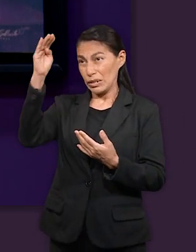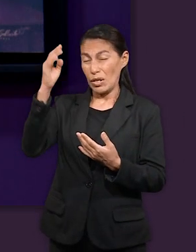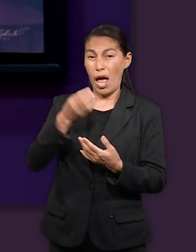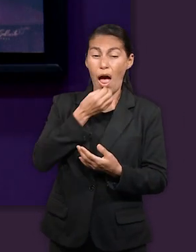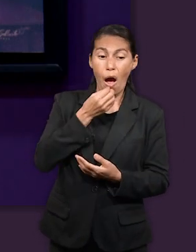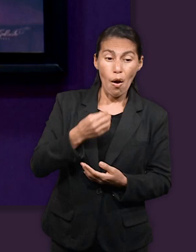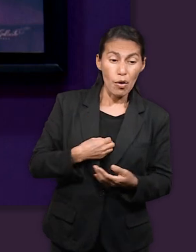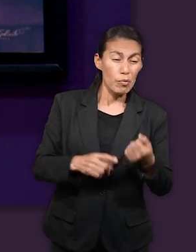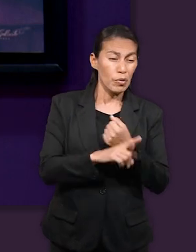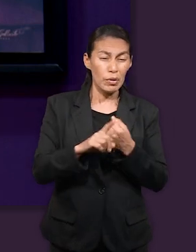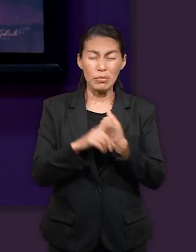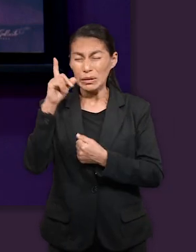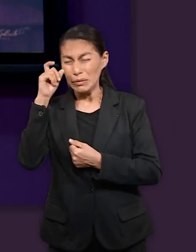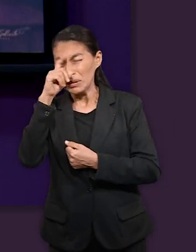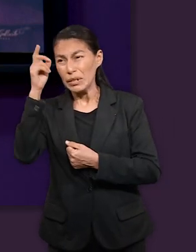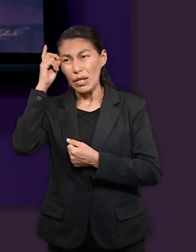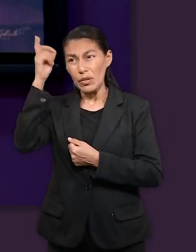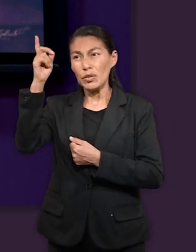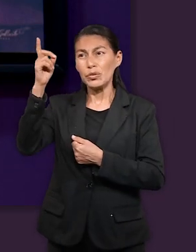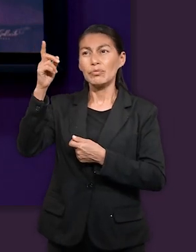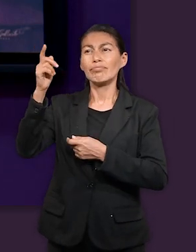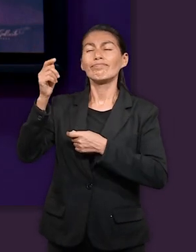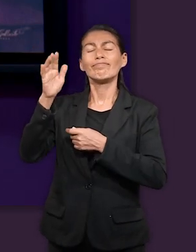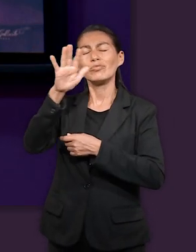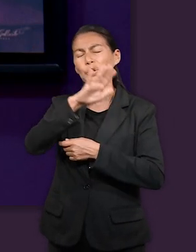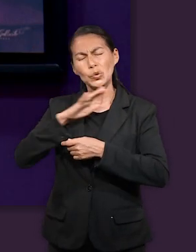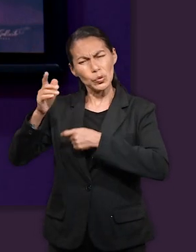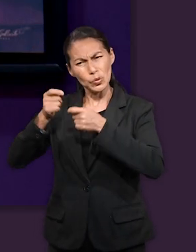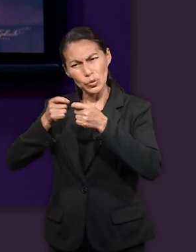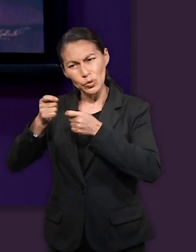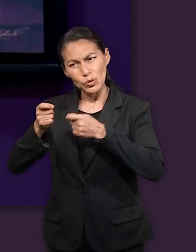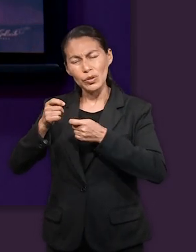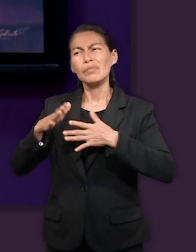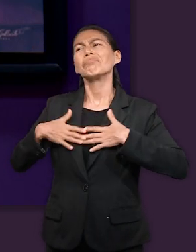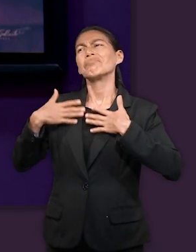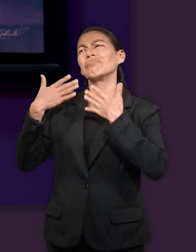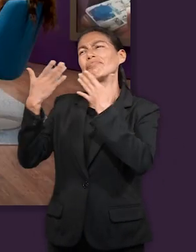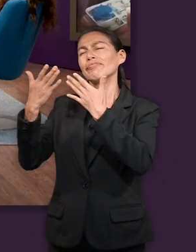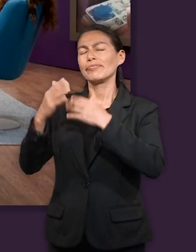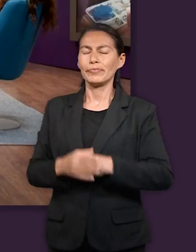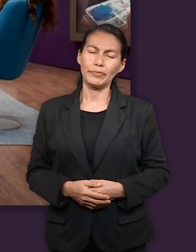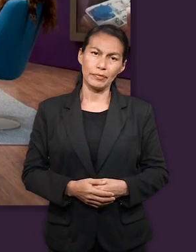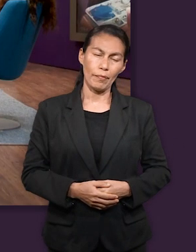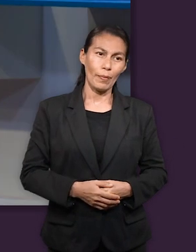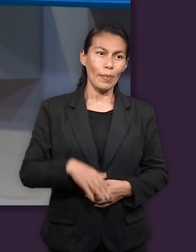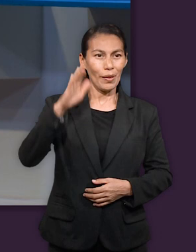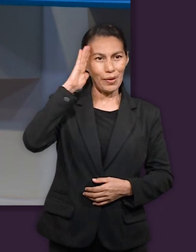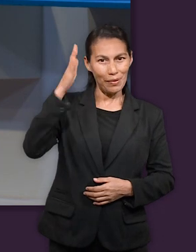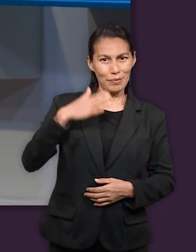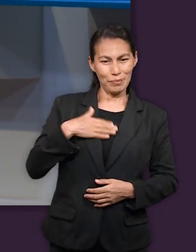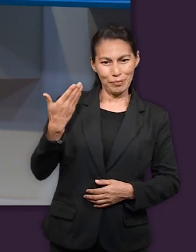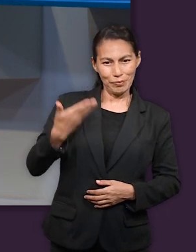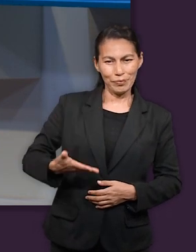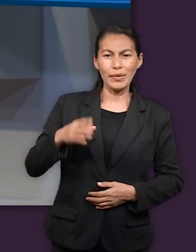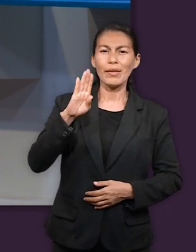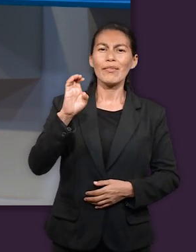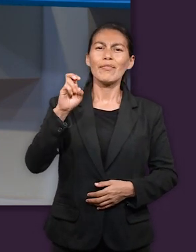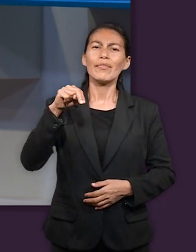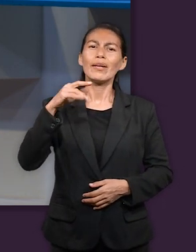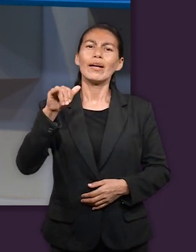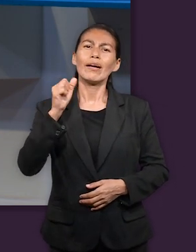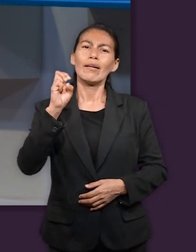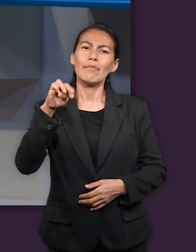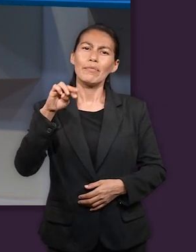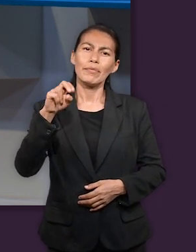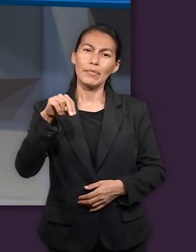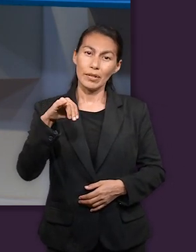situaciones no favorables el Señor está al control en cada una de estas oportunidades. Y yo soy Benjamín García también para mí